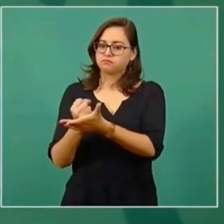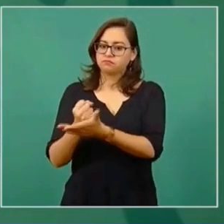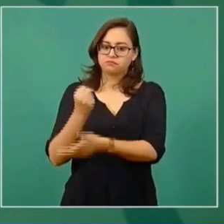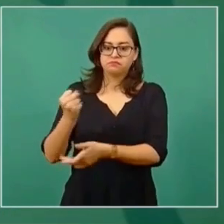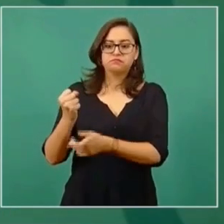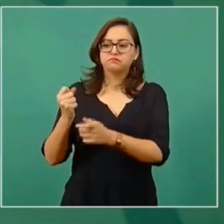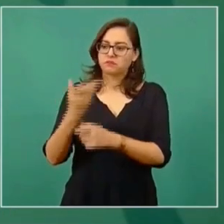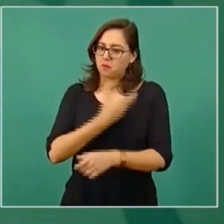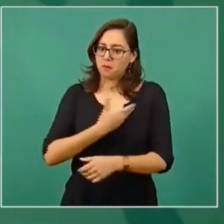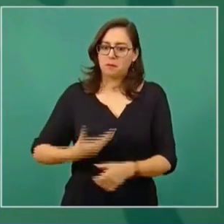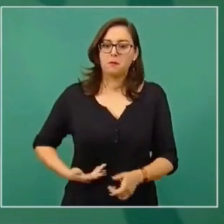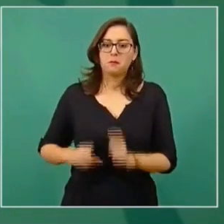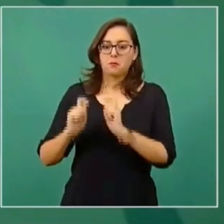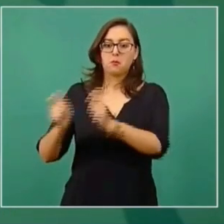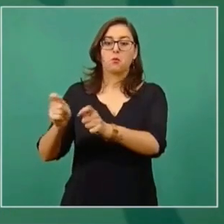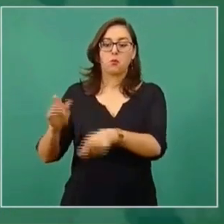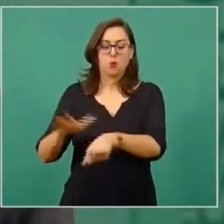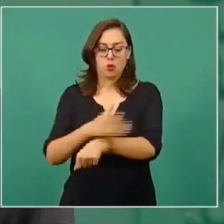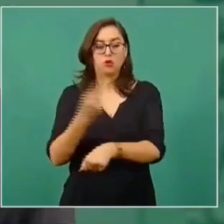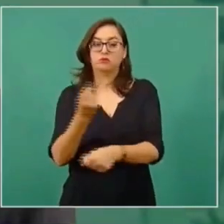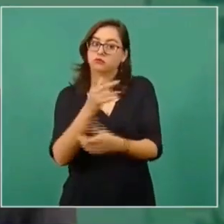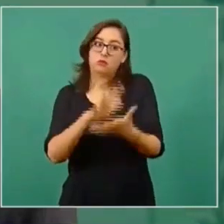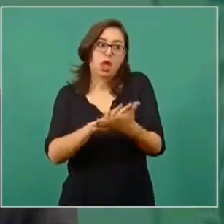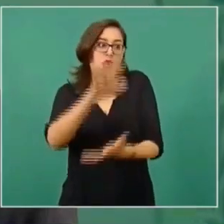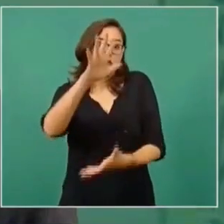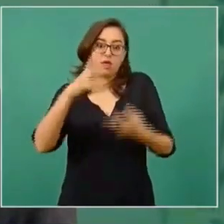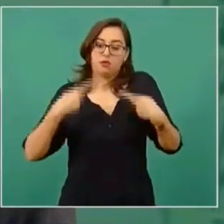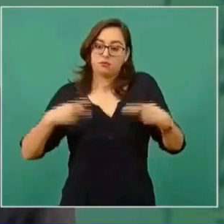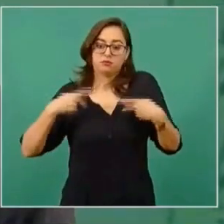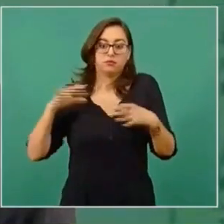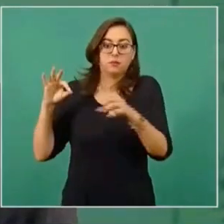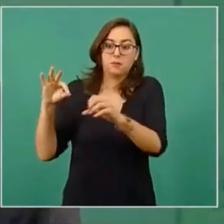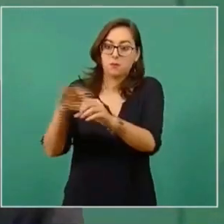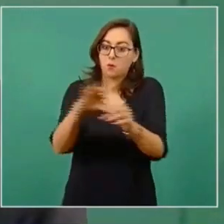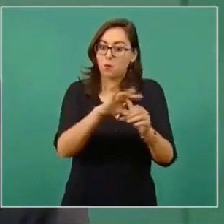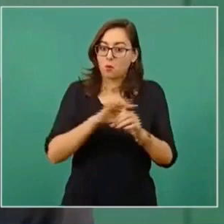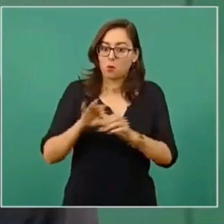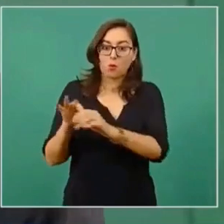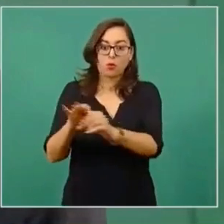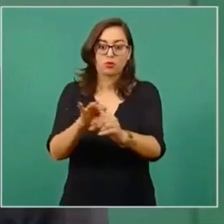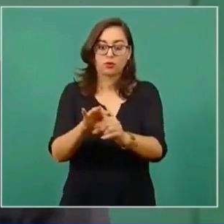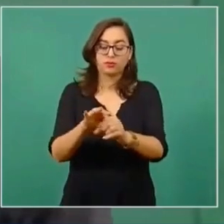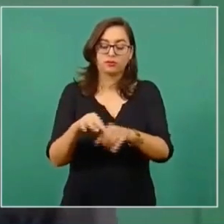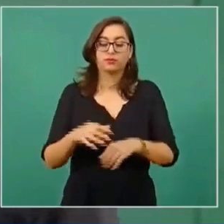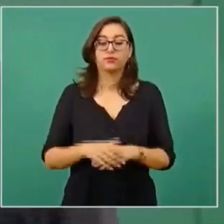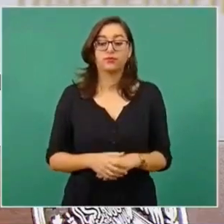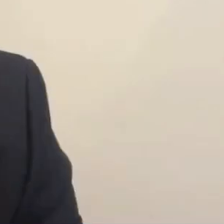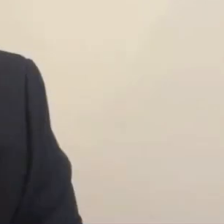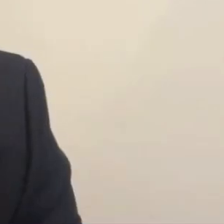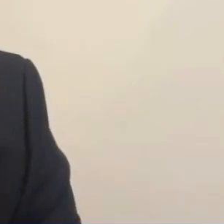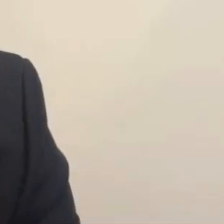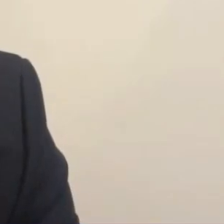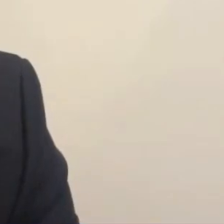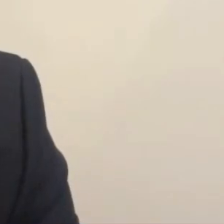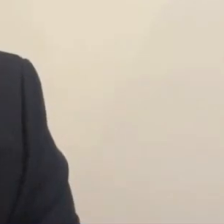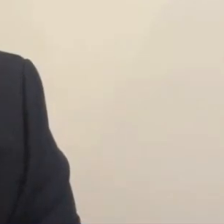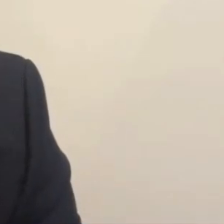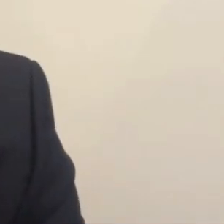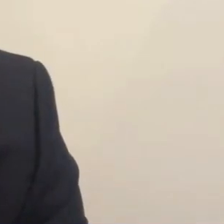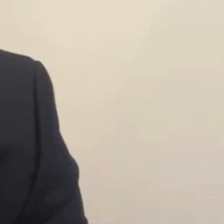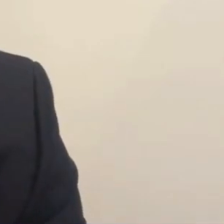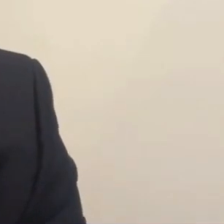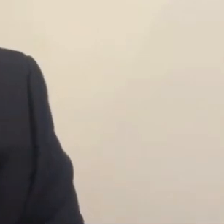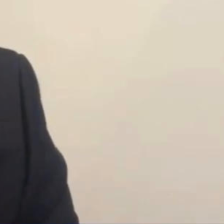le otorgó la mayoría del pueblo de Perú. Son las declaraciones del presidente Andrés Manuel López